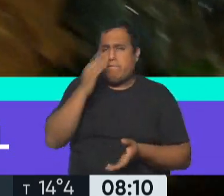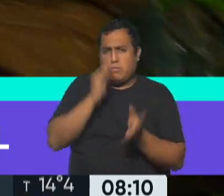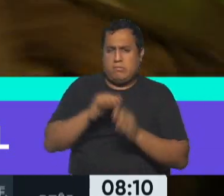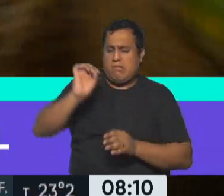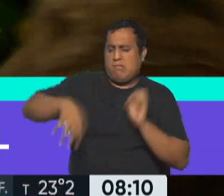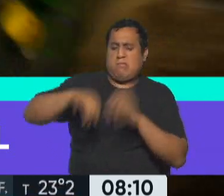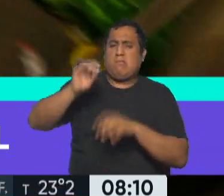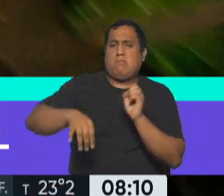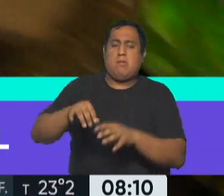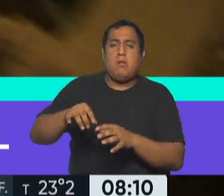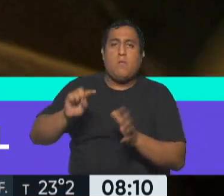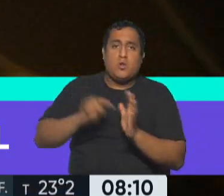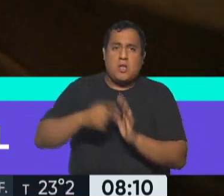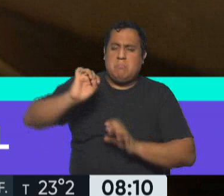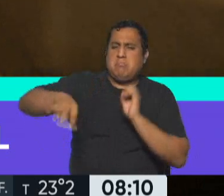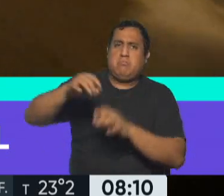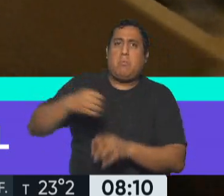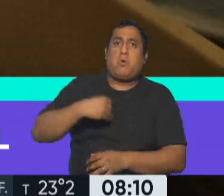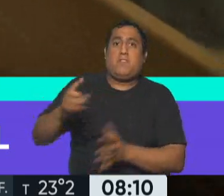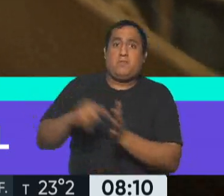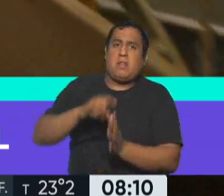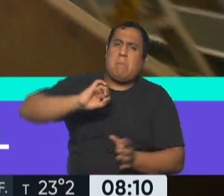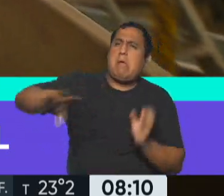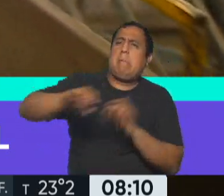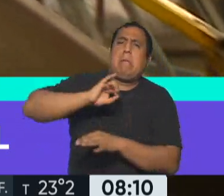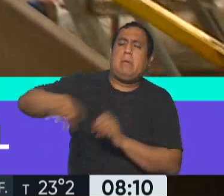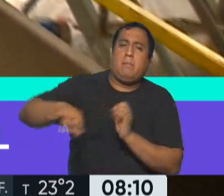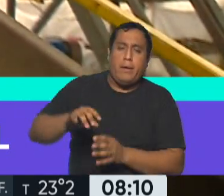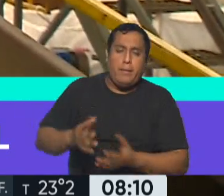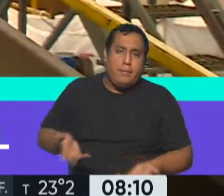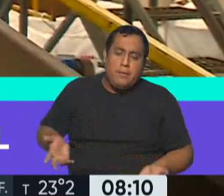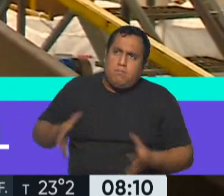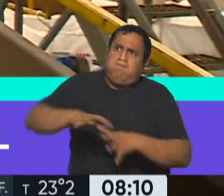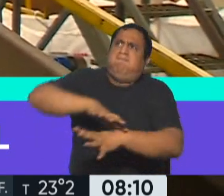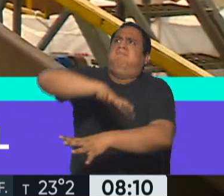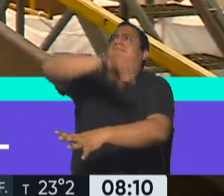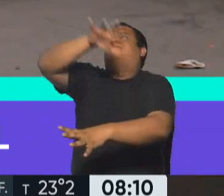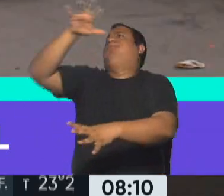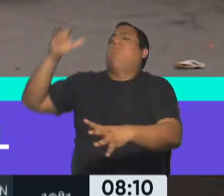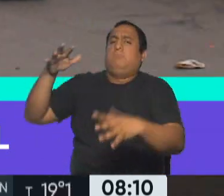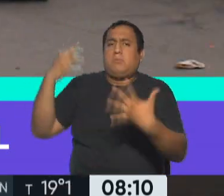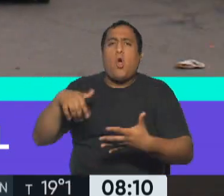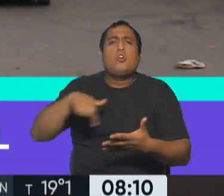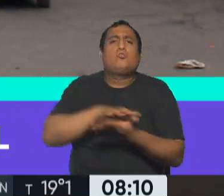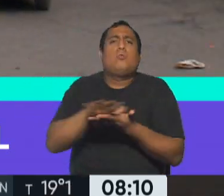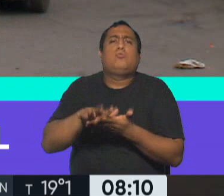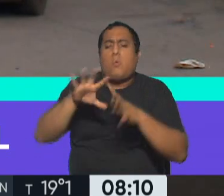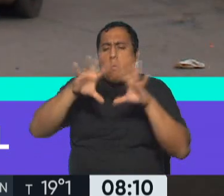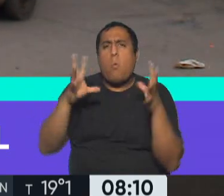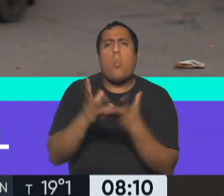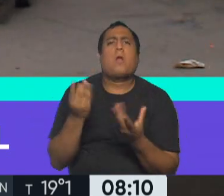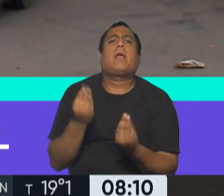de la ciudad de Buenos Aires en el conurbano es un esquema que ya está saturado hace mucho tiempo y la solución que hoy el mundo está encontrando no es